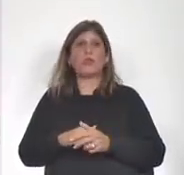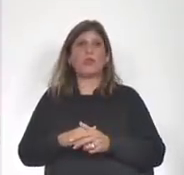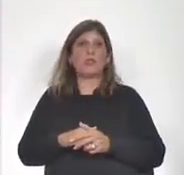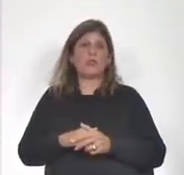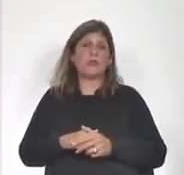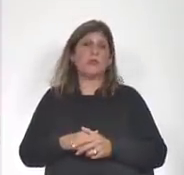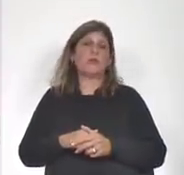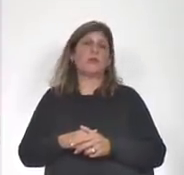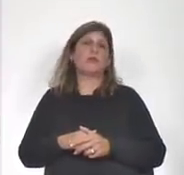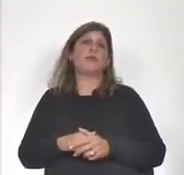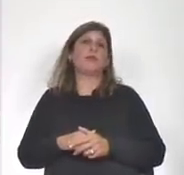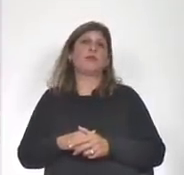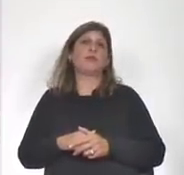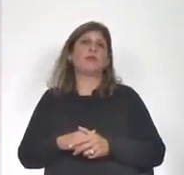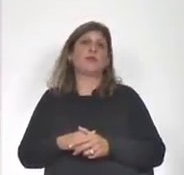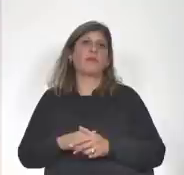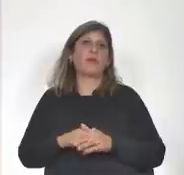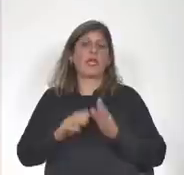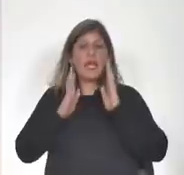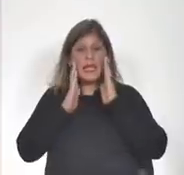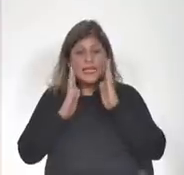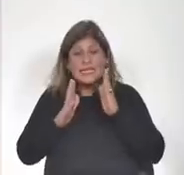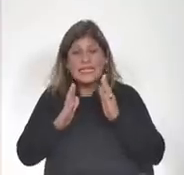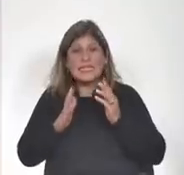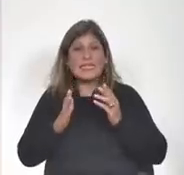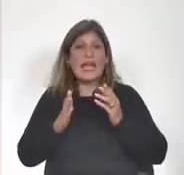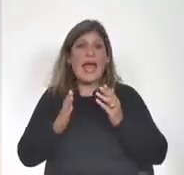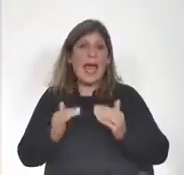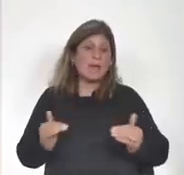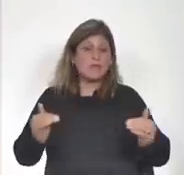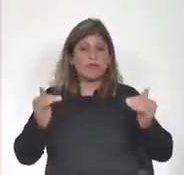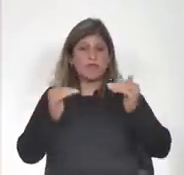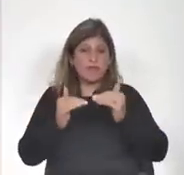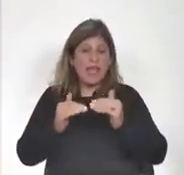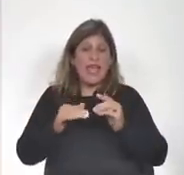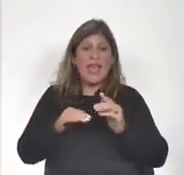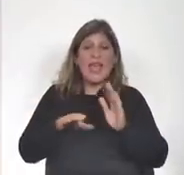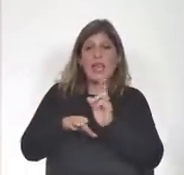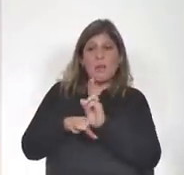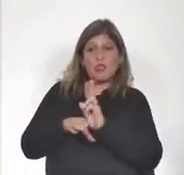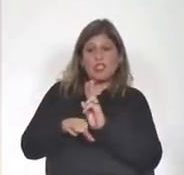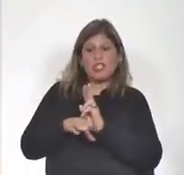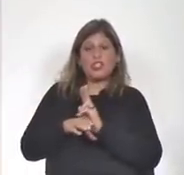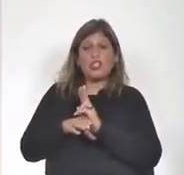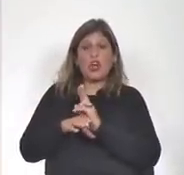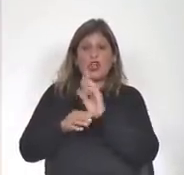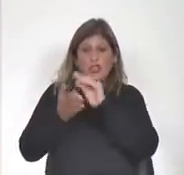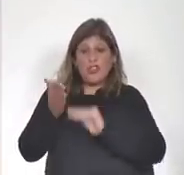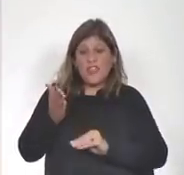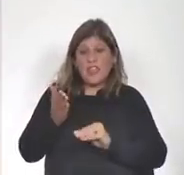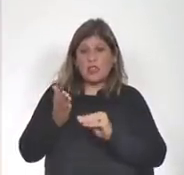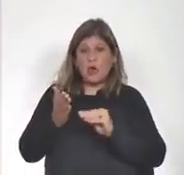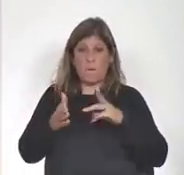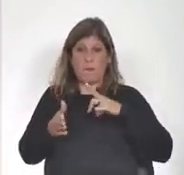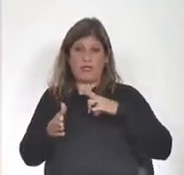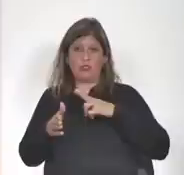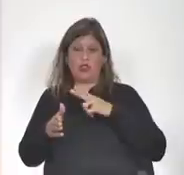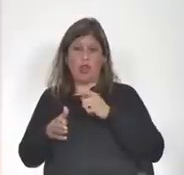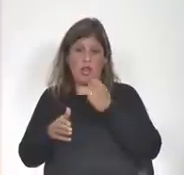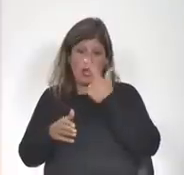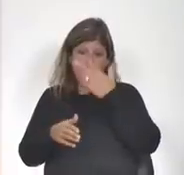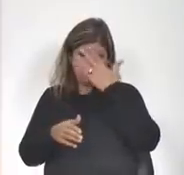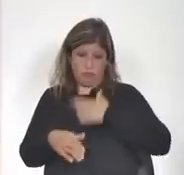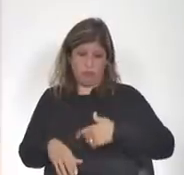ubicada en atender al equilibrio entre la protección de datos personales e información sensible y la